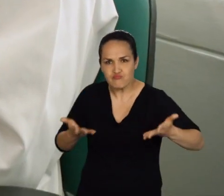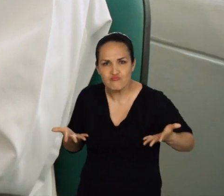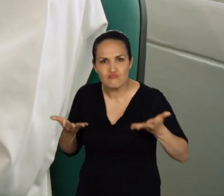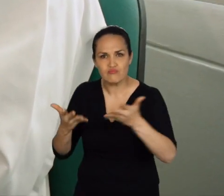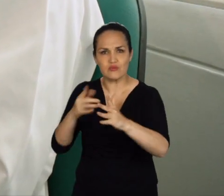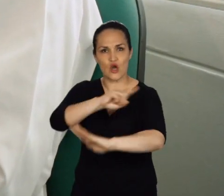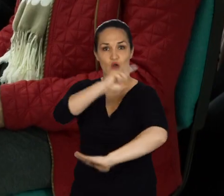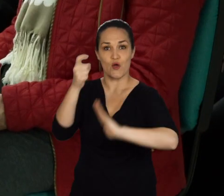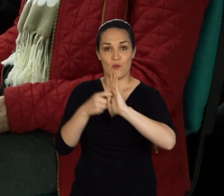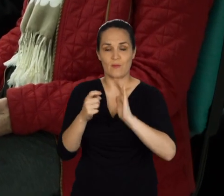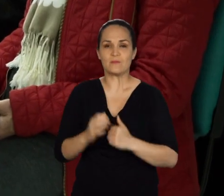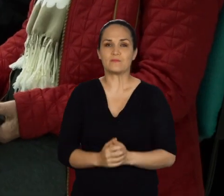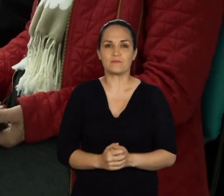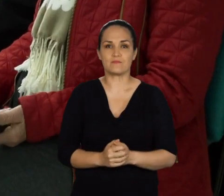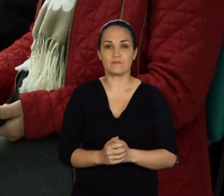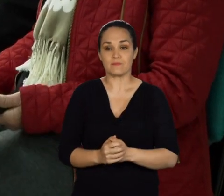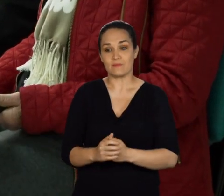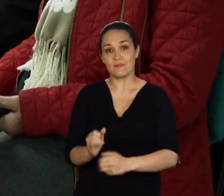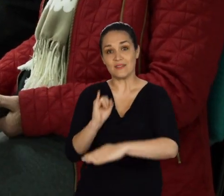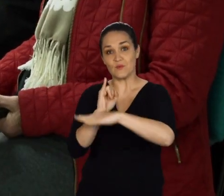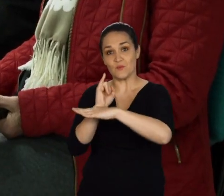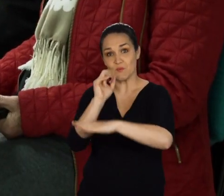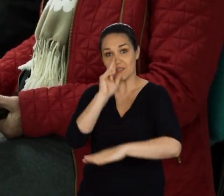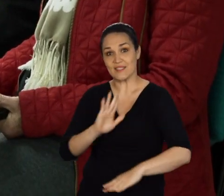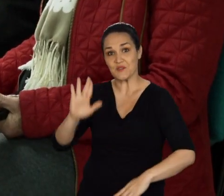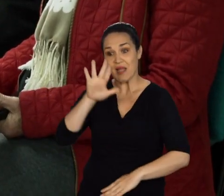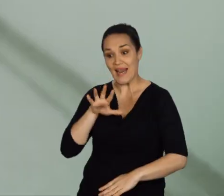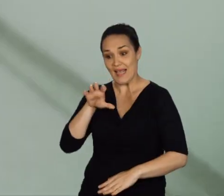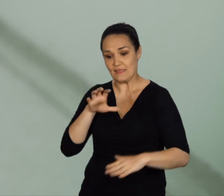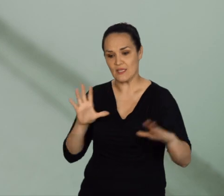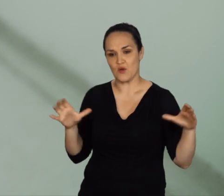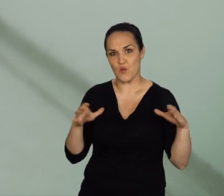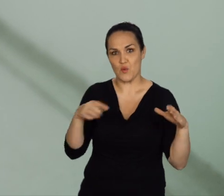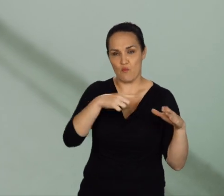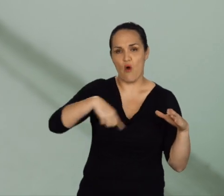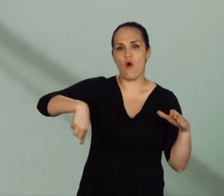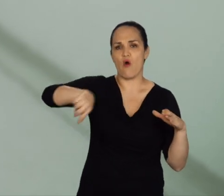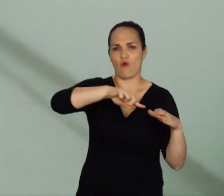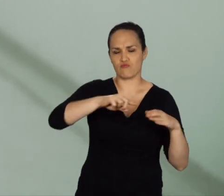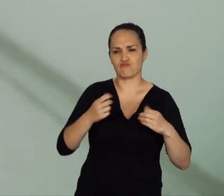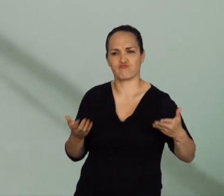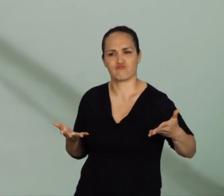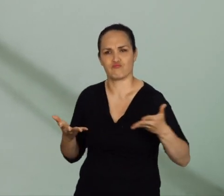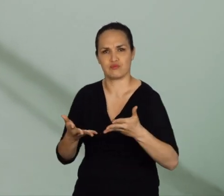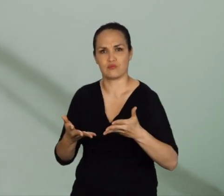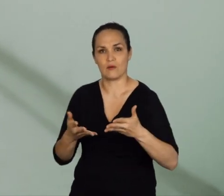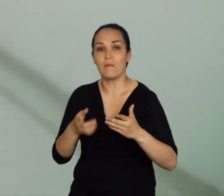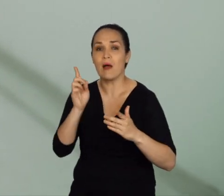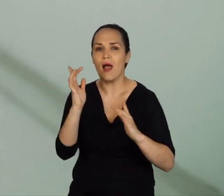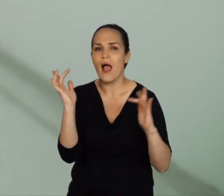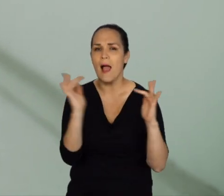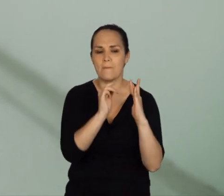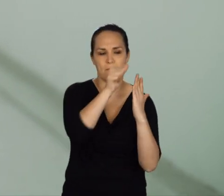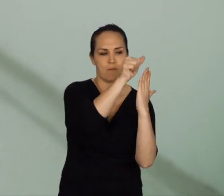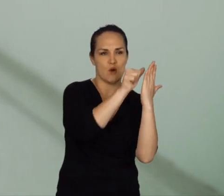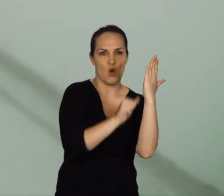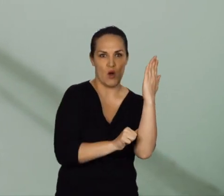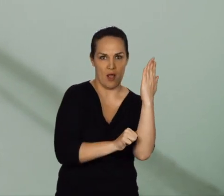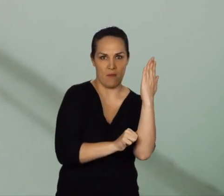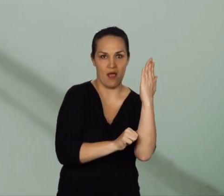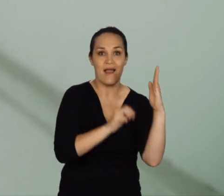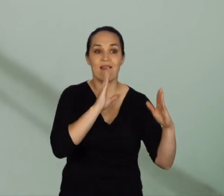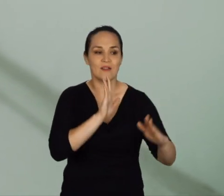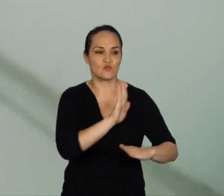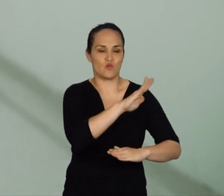tratamiento integral. El Instituto Nacional de Cancerología tiene también un programa que forma parte de los programas